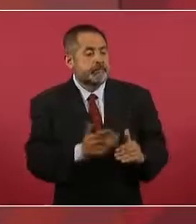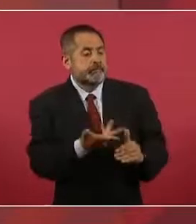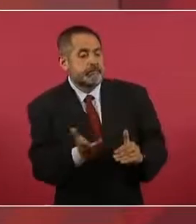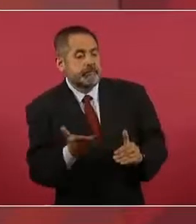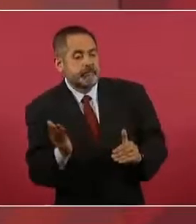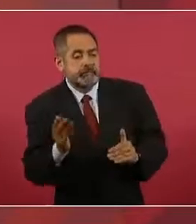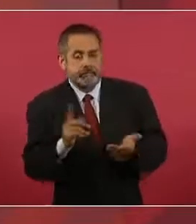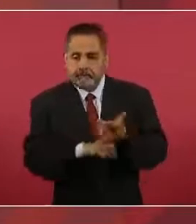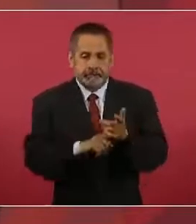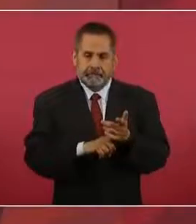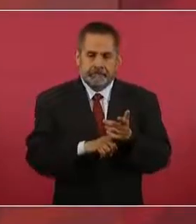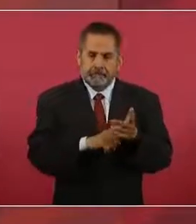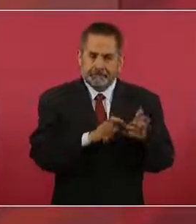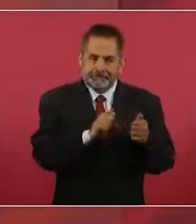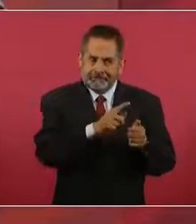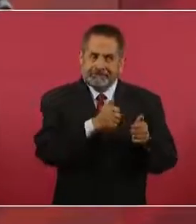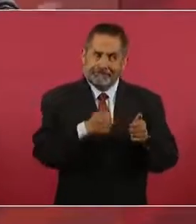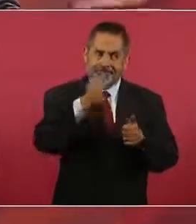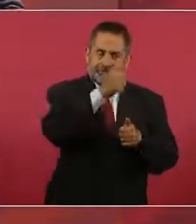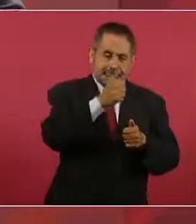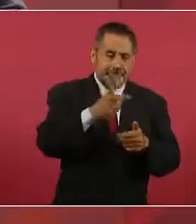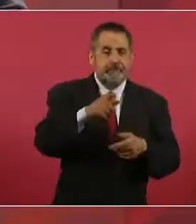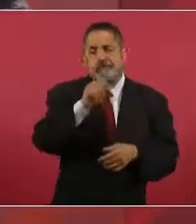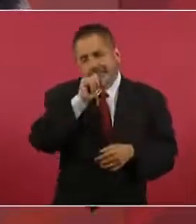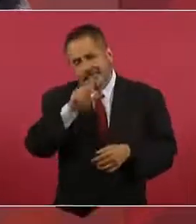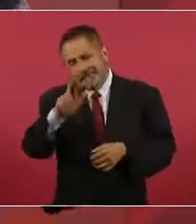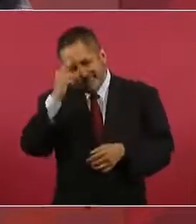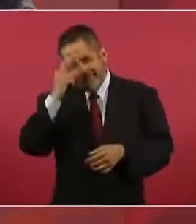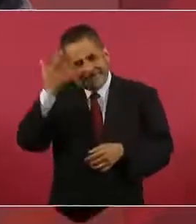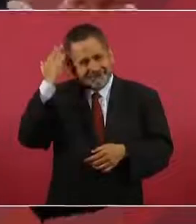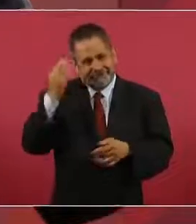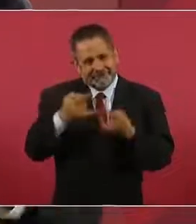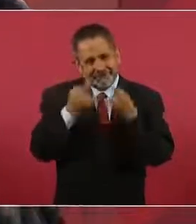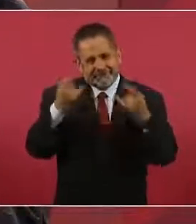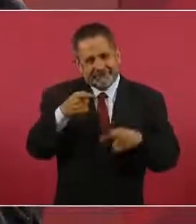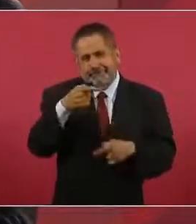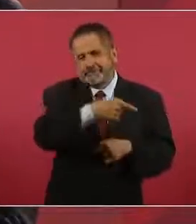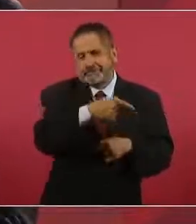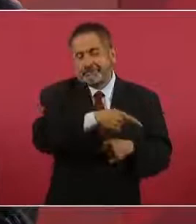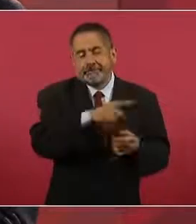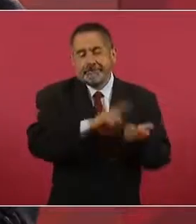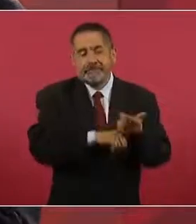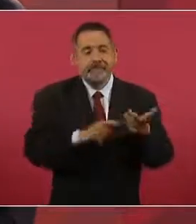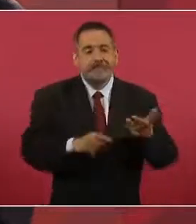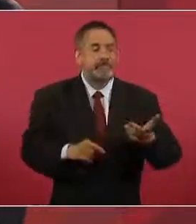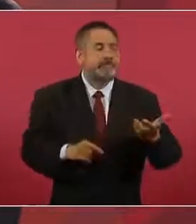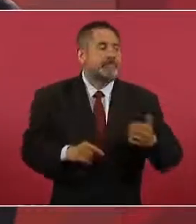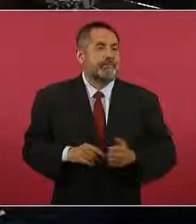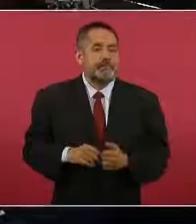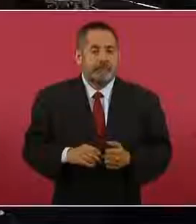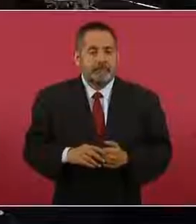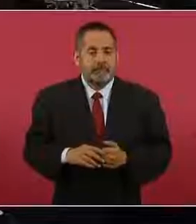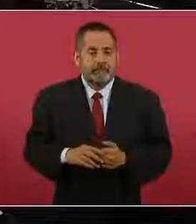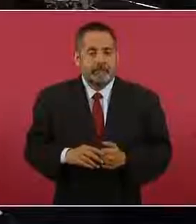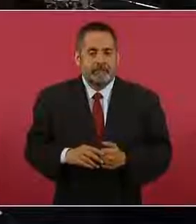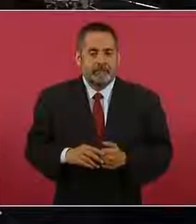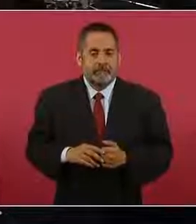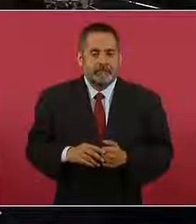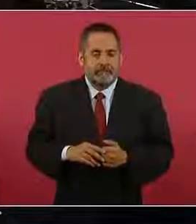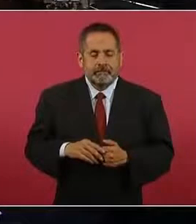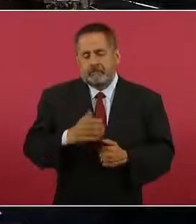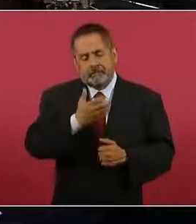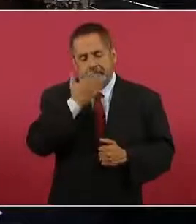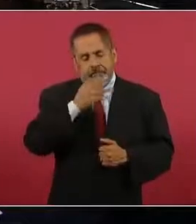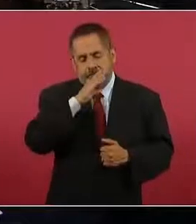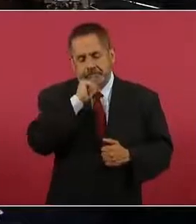porque también esa era la vieja